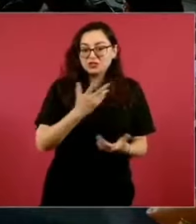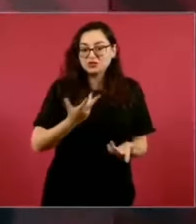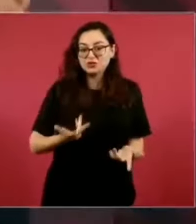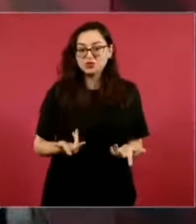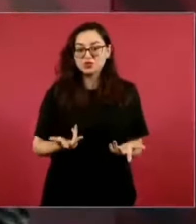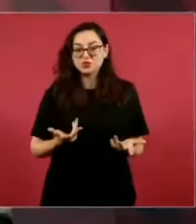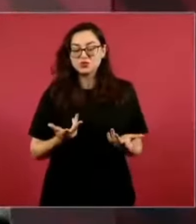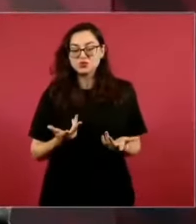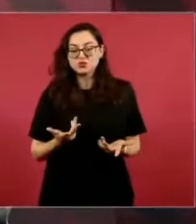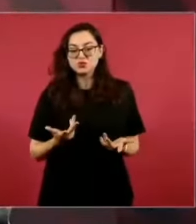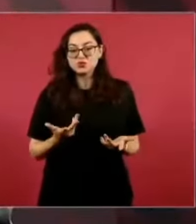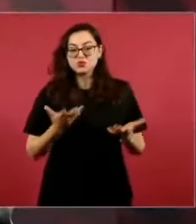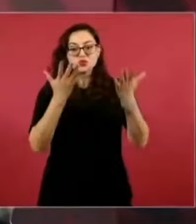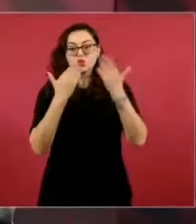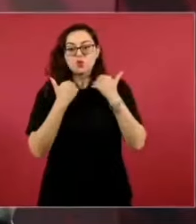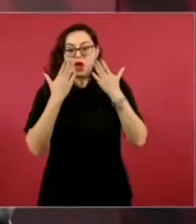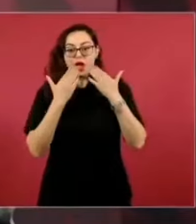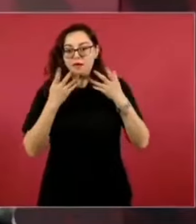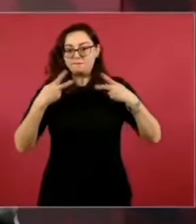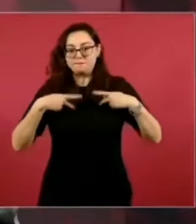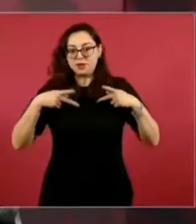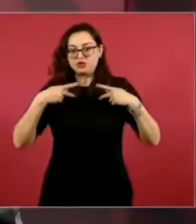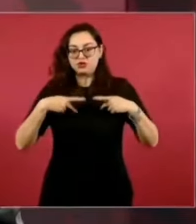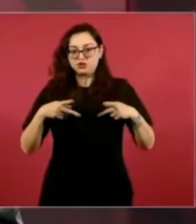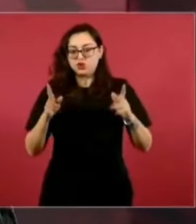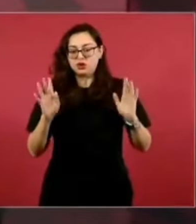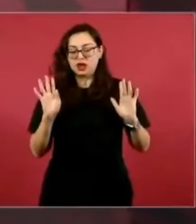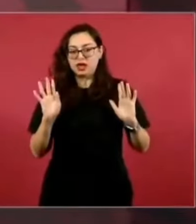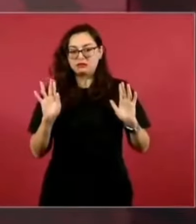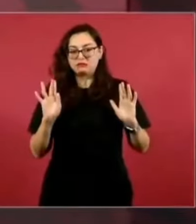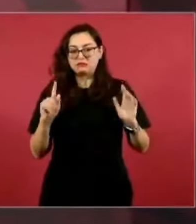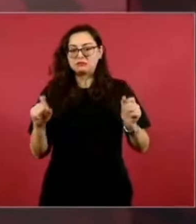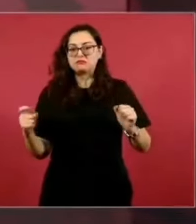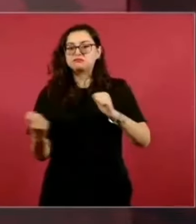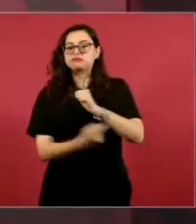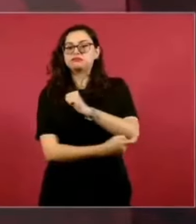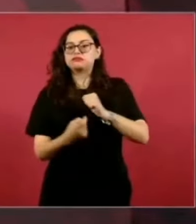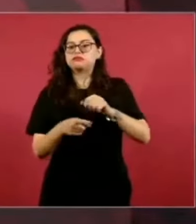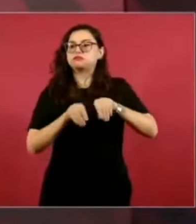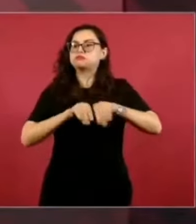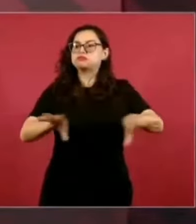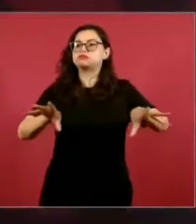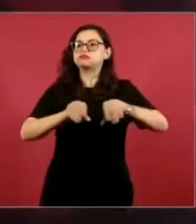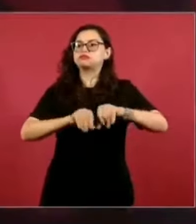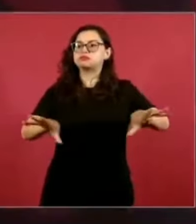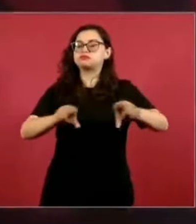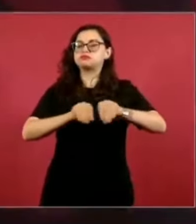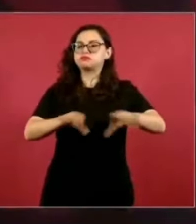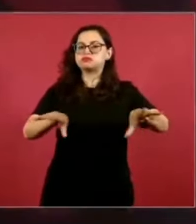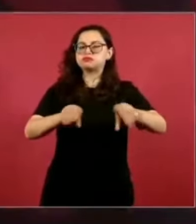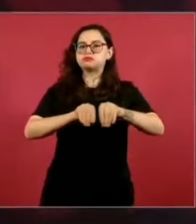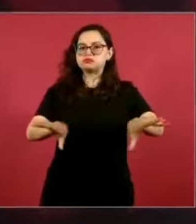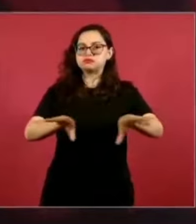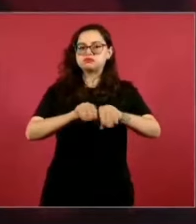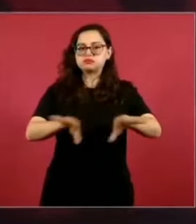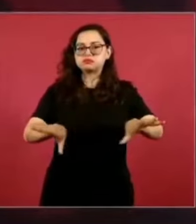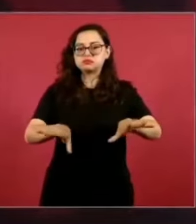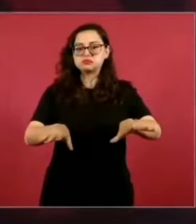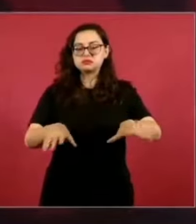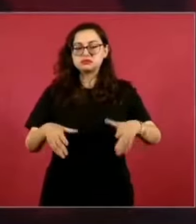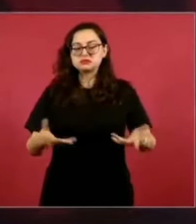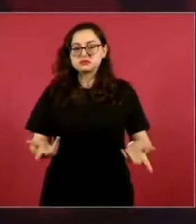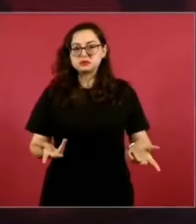las redes sociales, que son